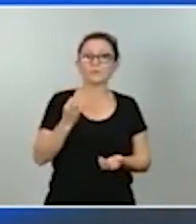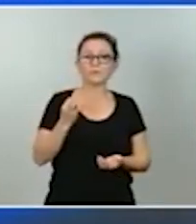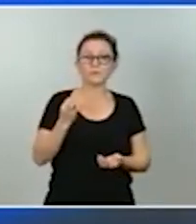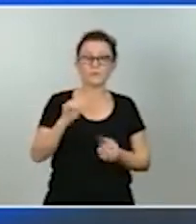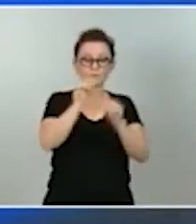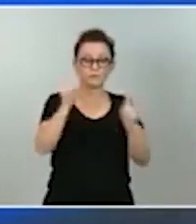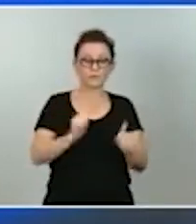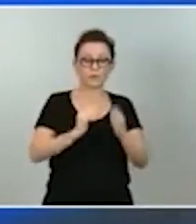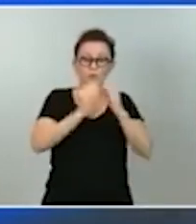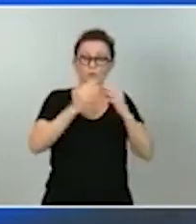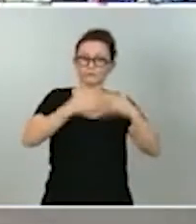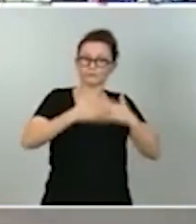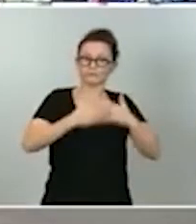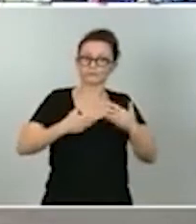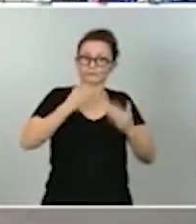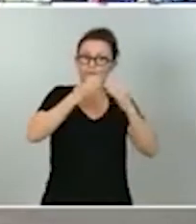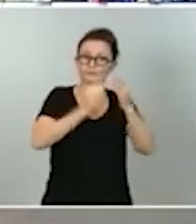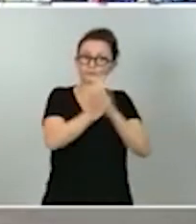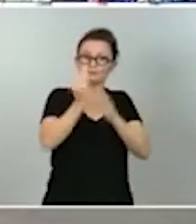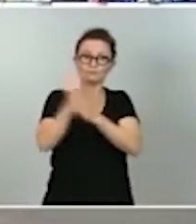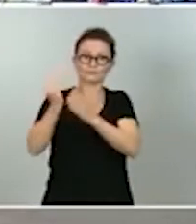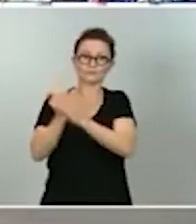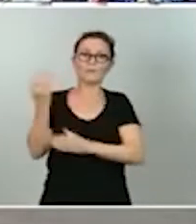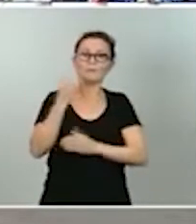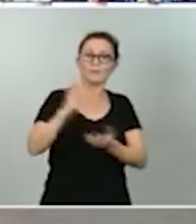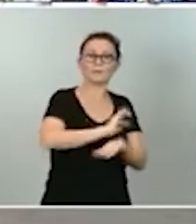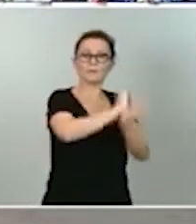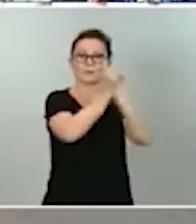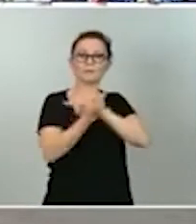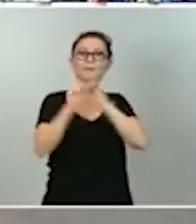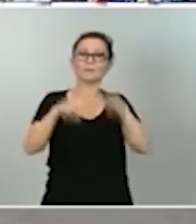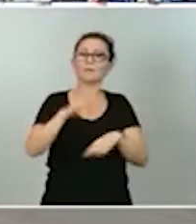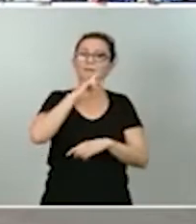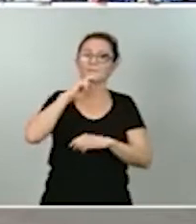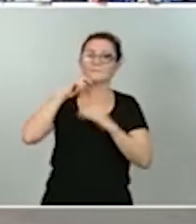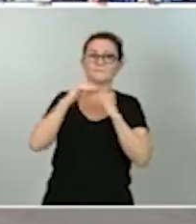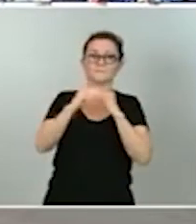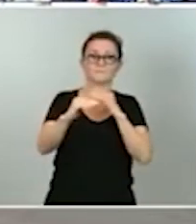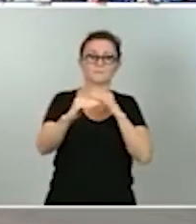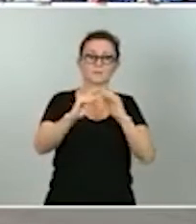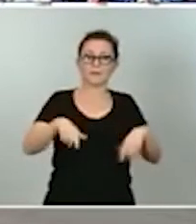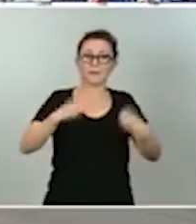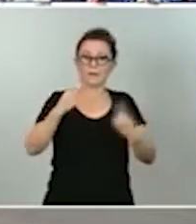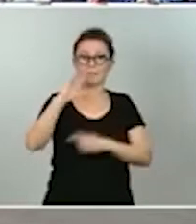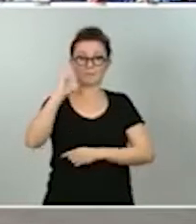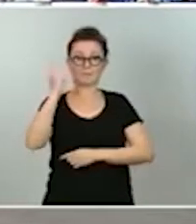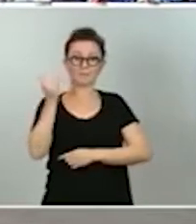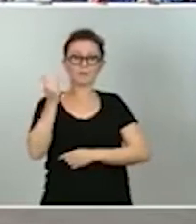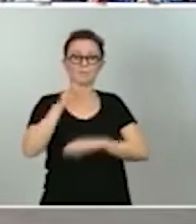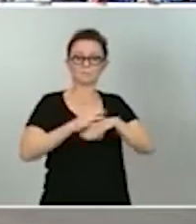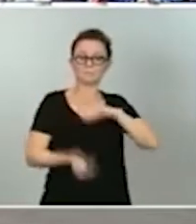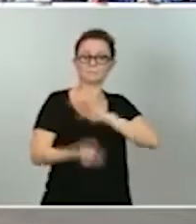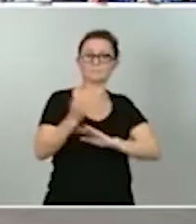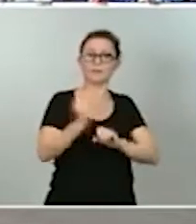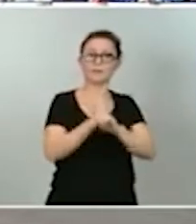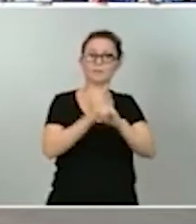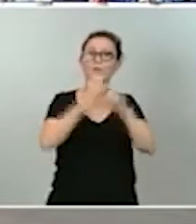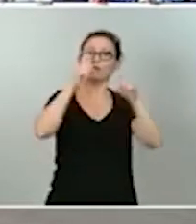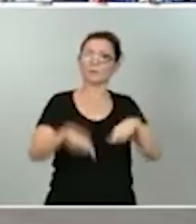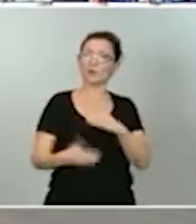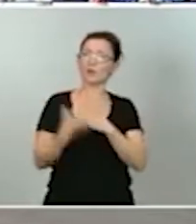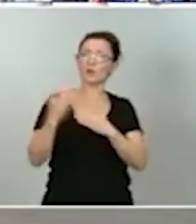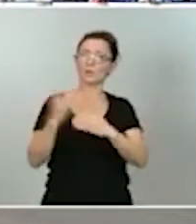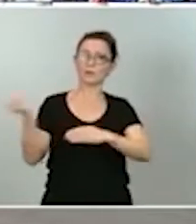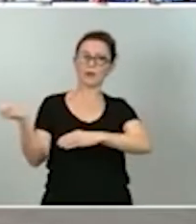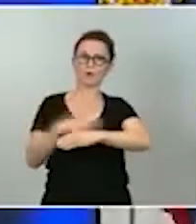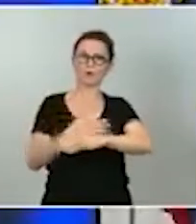de la incorporación de un nuevo paradigma de sostenibilidad ambiental como fuente de creación de empleo, de innovación, de ahorros en contabilidad nacional. Pensemos